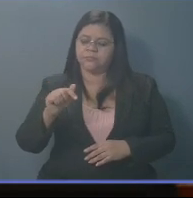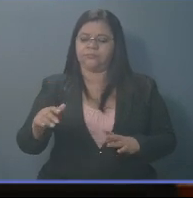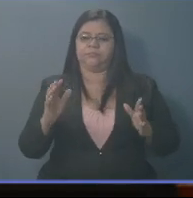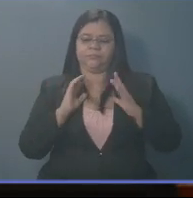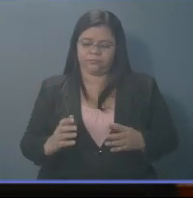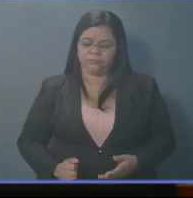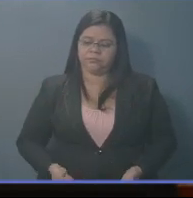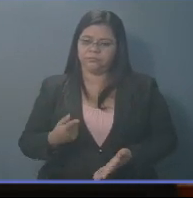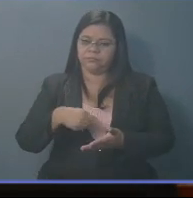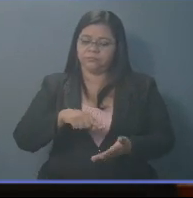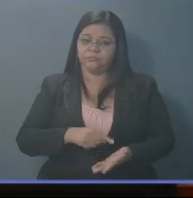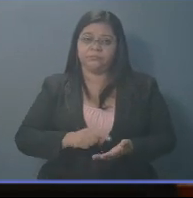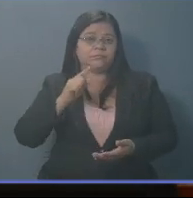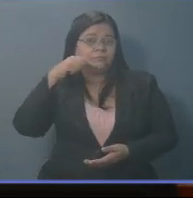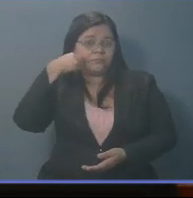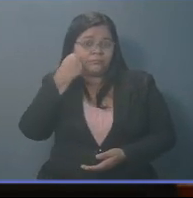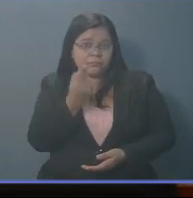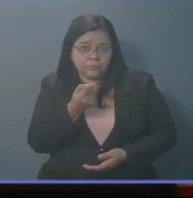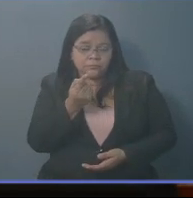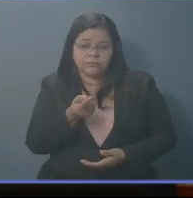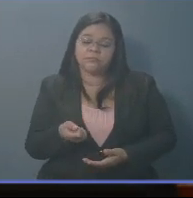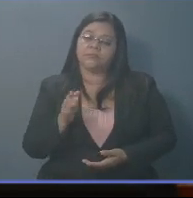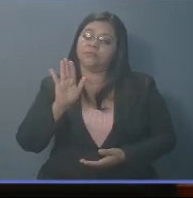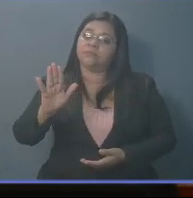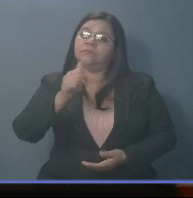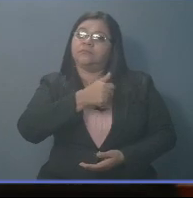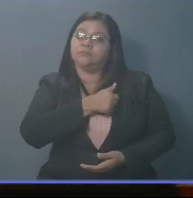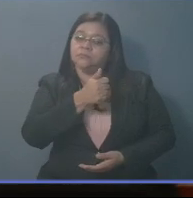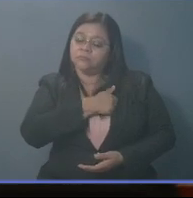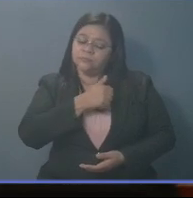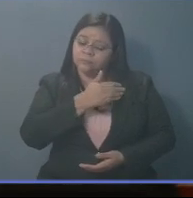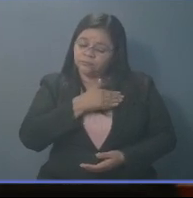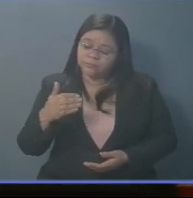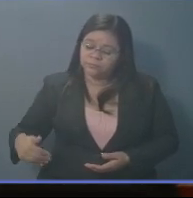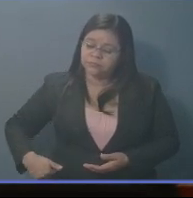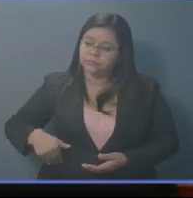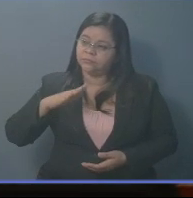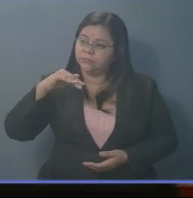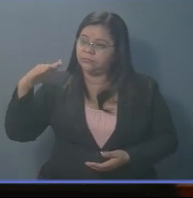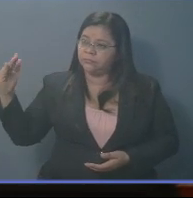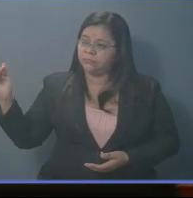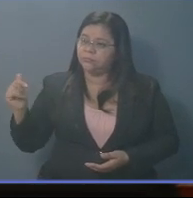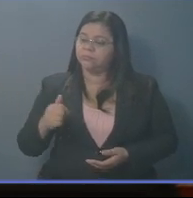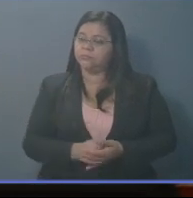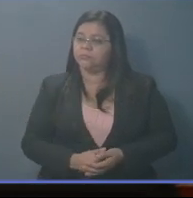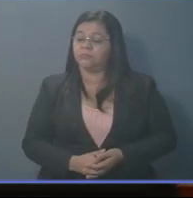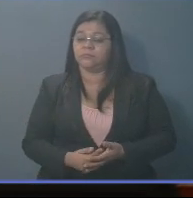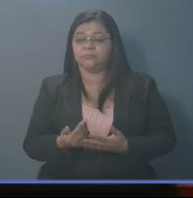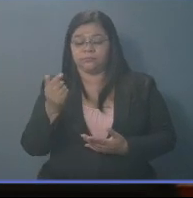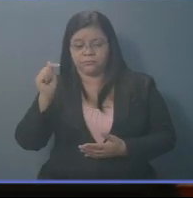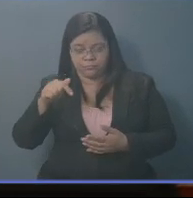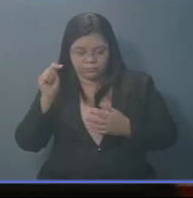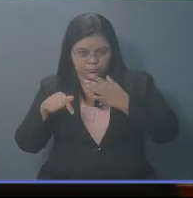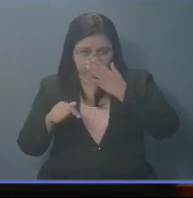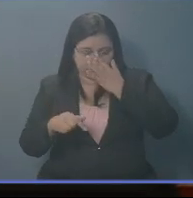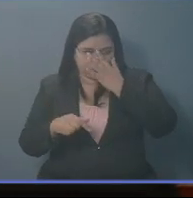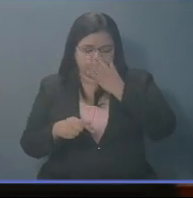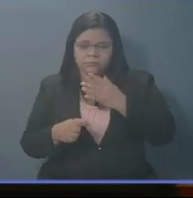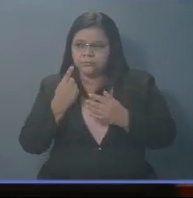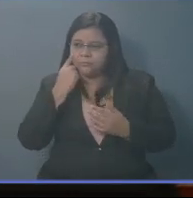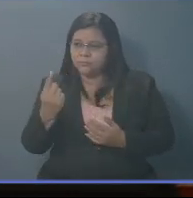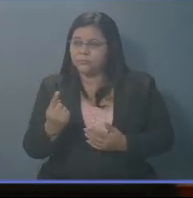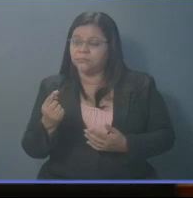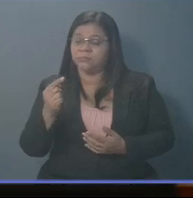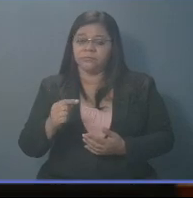Y a partir de mañana es responsabilidad del presidente de la República si se